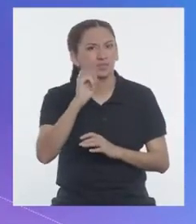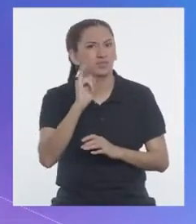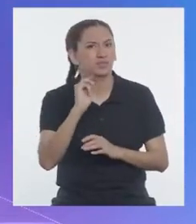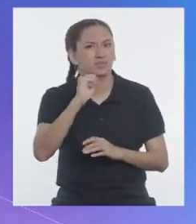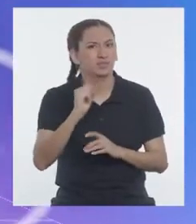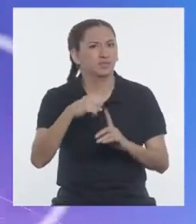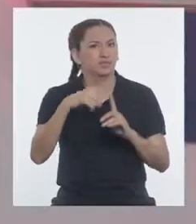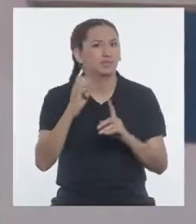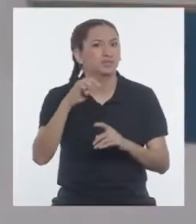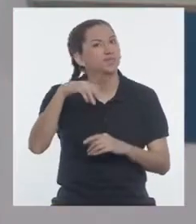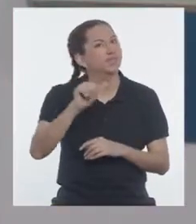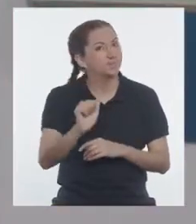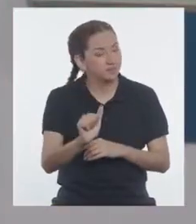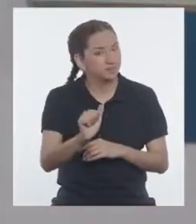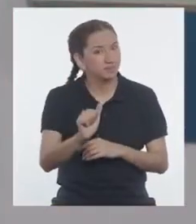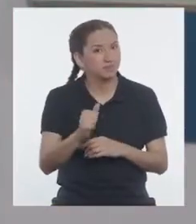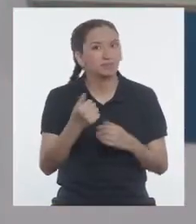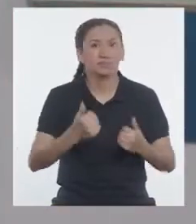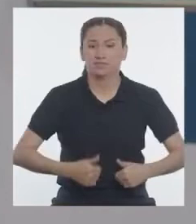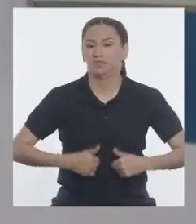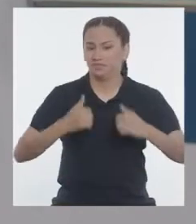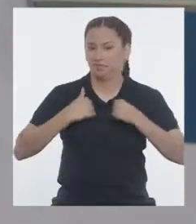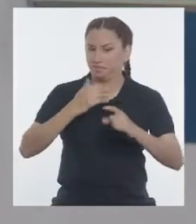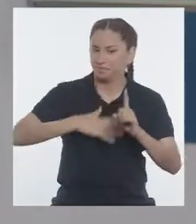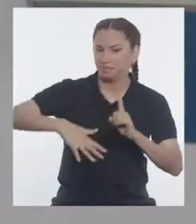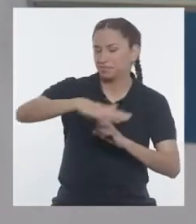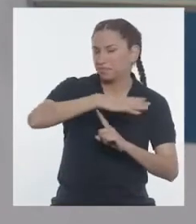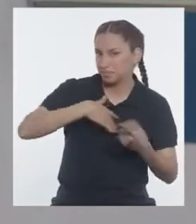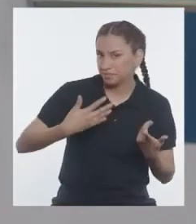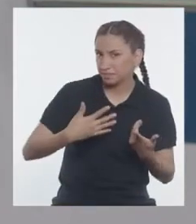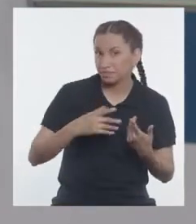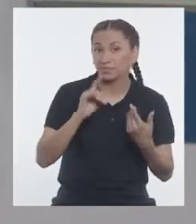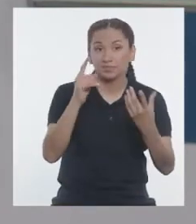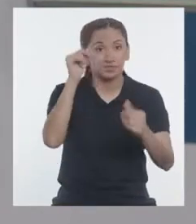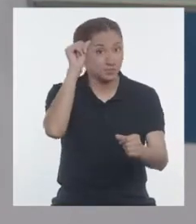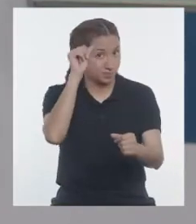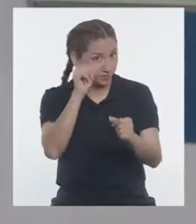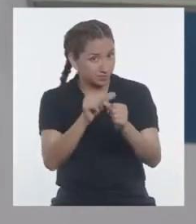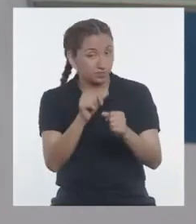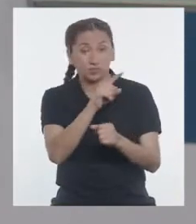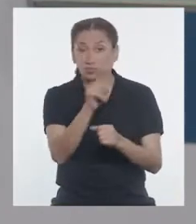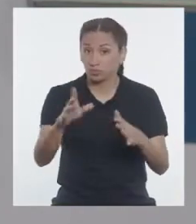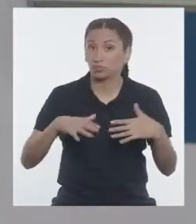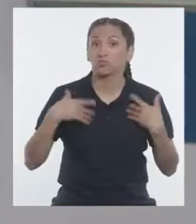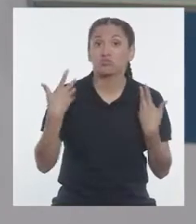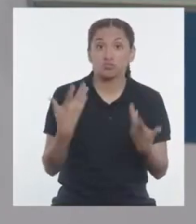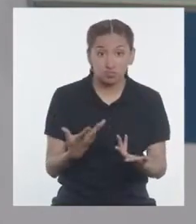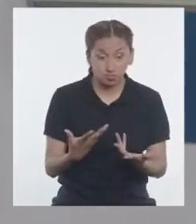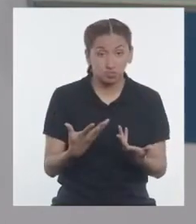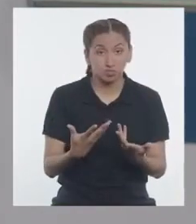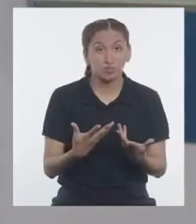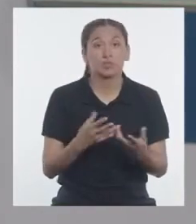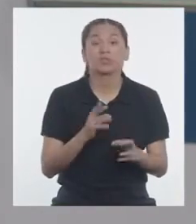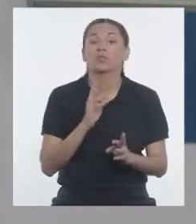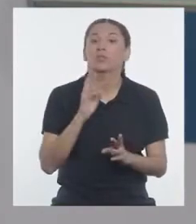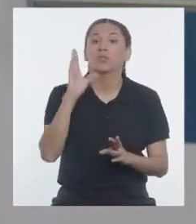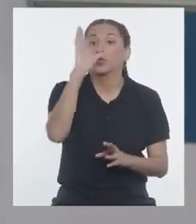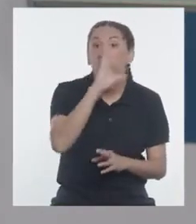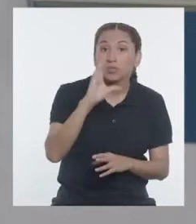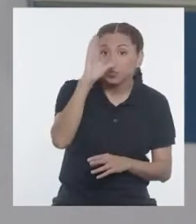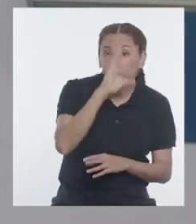biodiversidad? Recuerden, chicas y chicos, que para resolver la pregunta pueden recurrir a